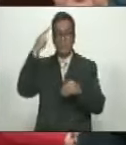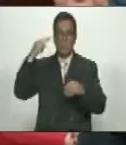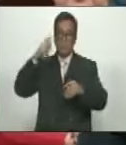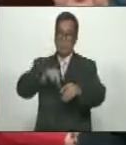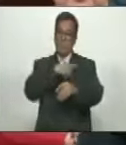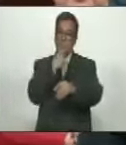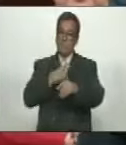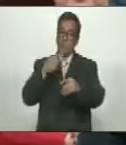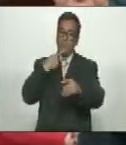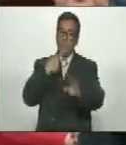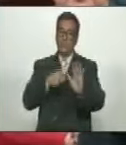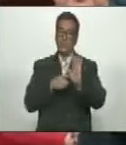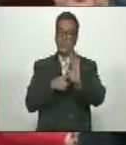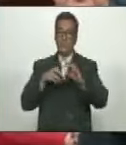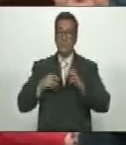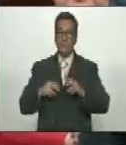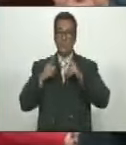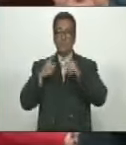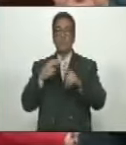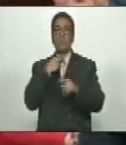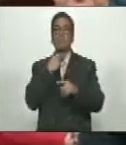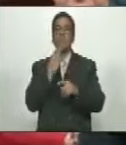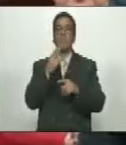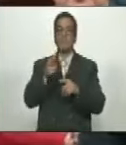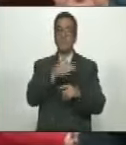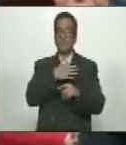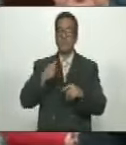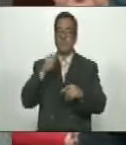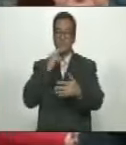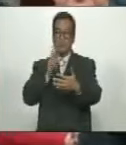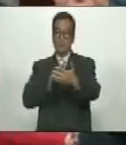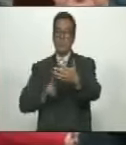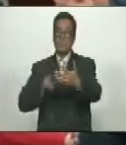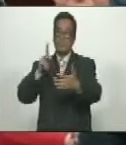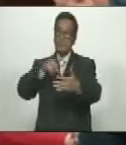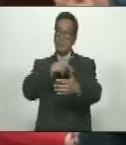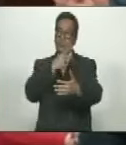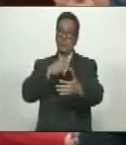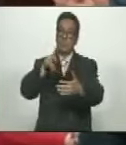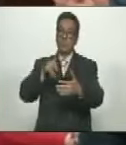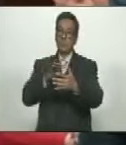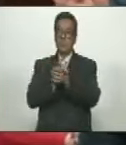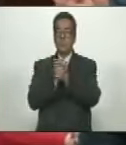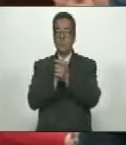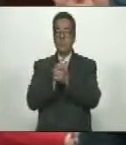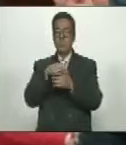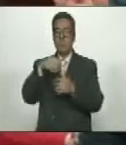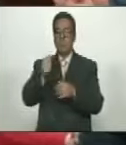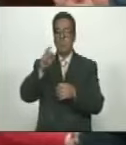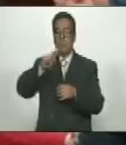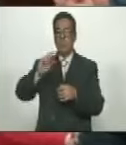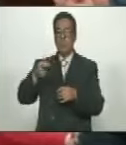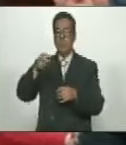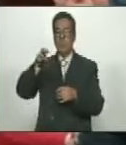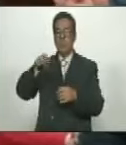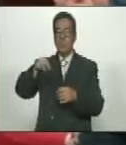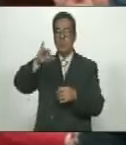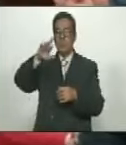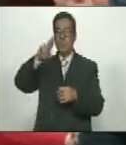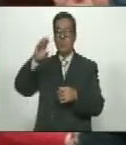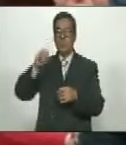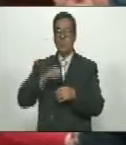poeta que seguir dándole posibilidades a su voz, yo quiero leer un poema del compañero Arjimiro Gabaldón.